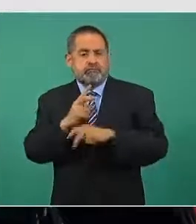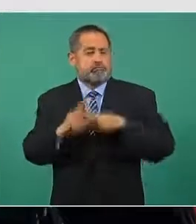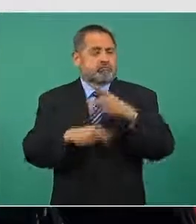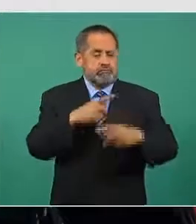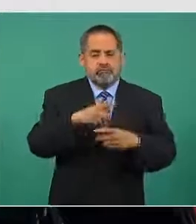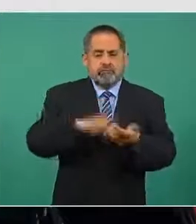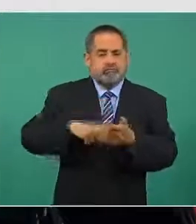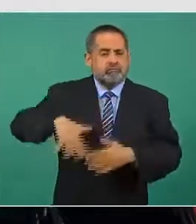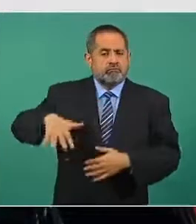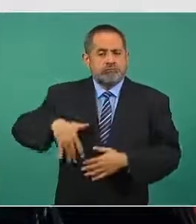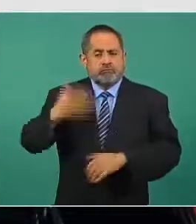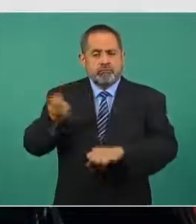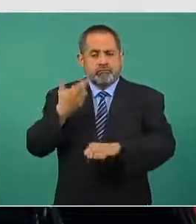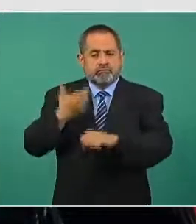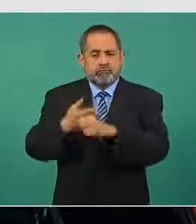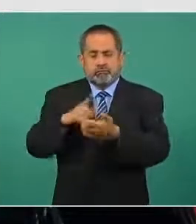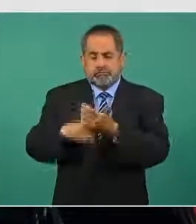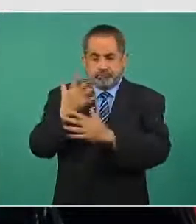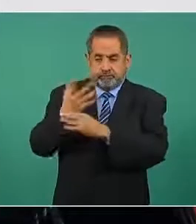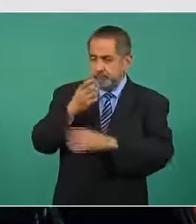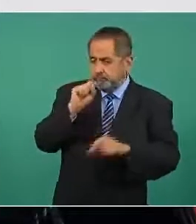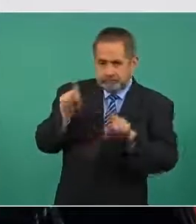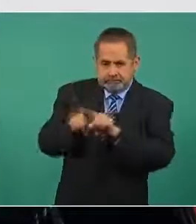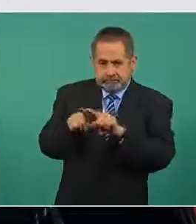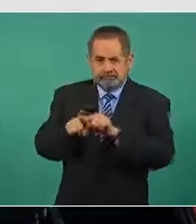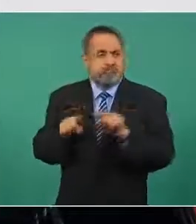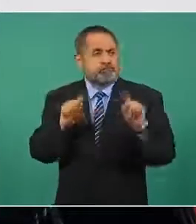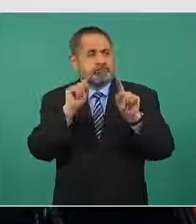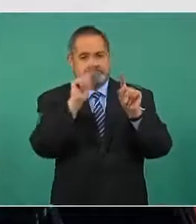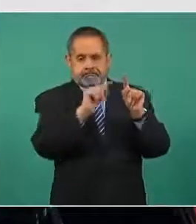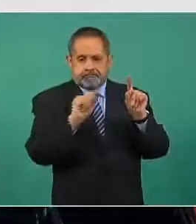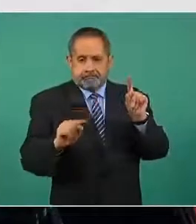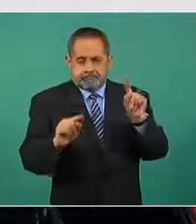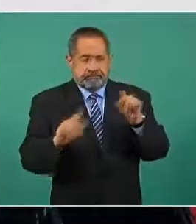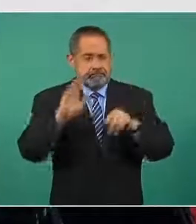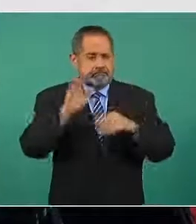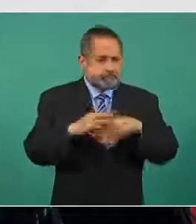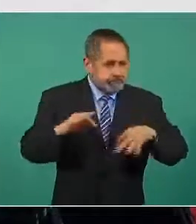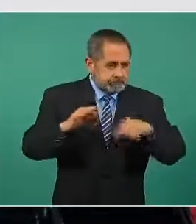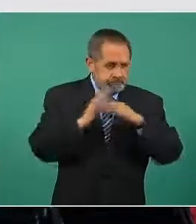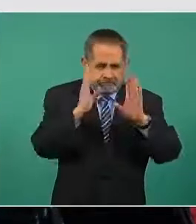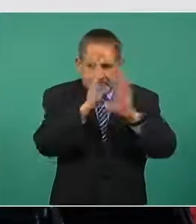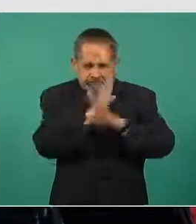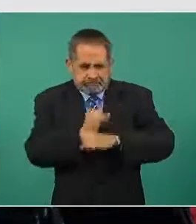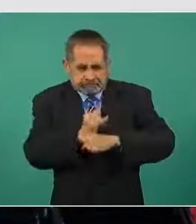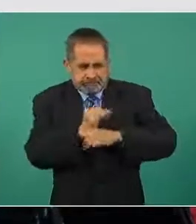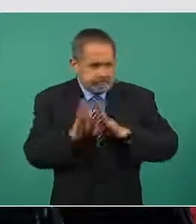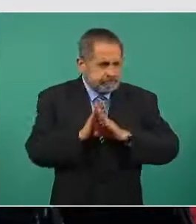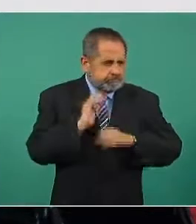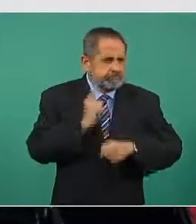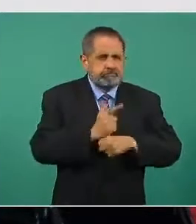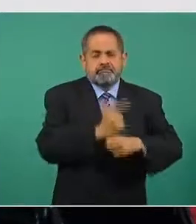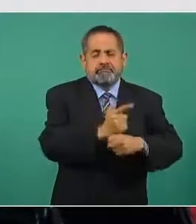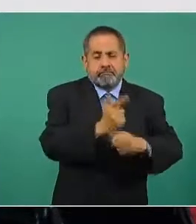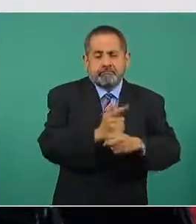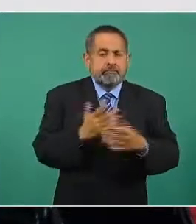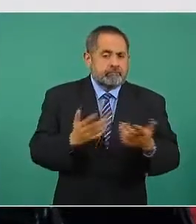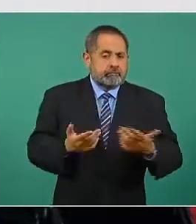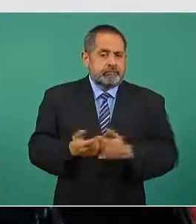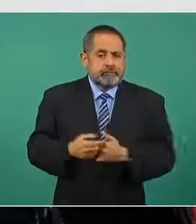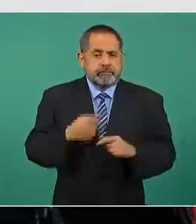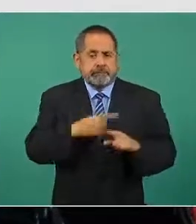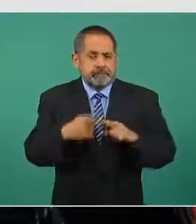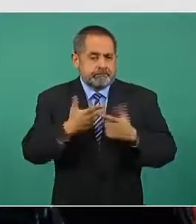refirió el general secretario y pues se aumentó la inteligencia operativa y diferentes